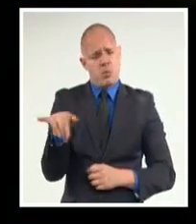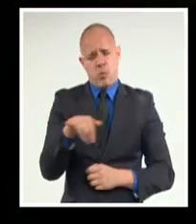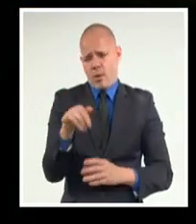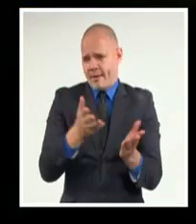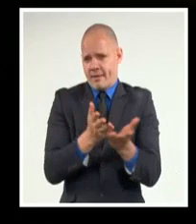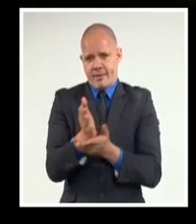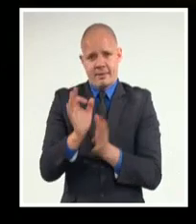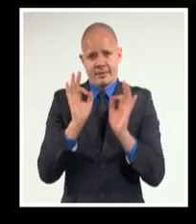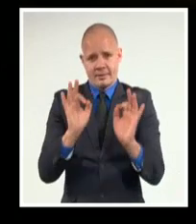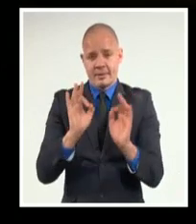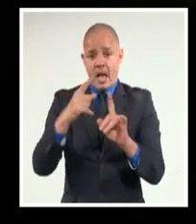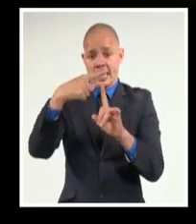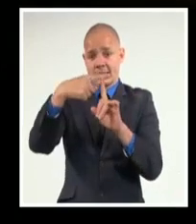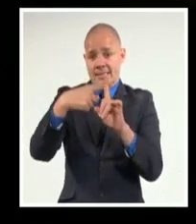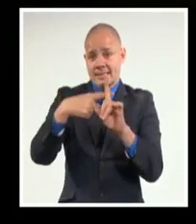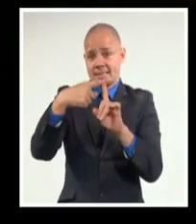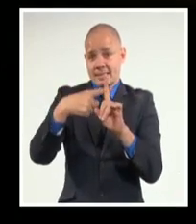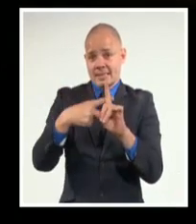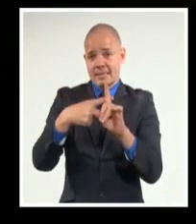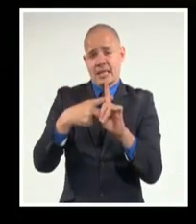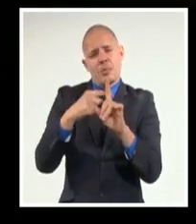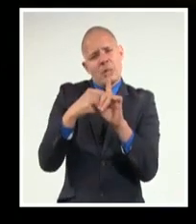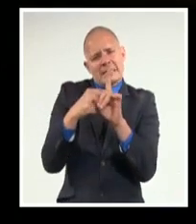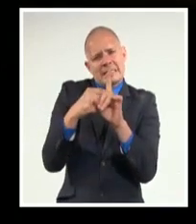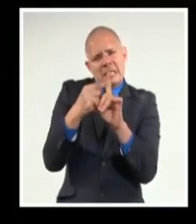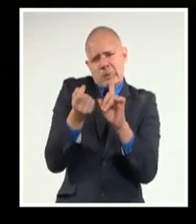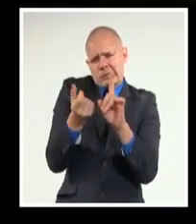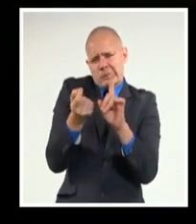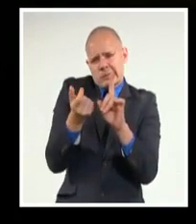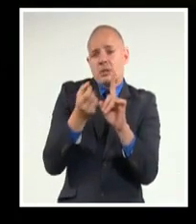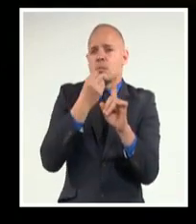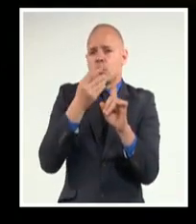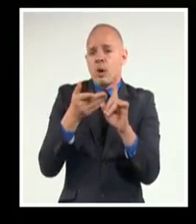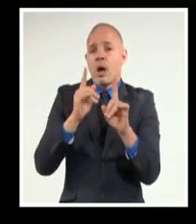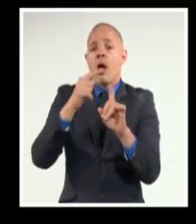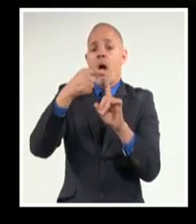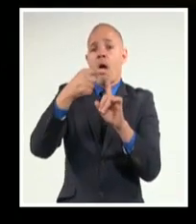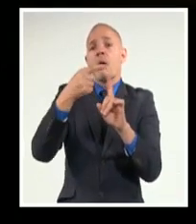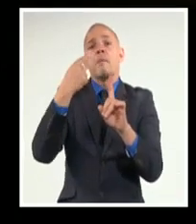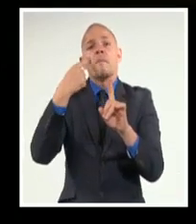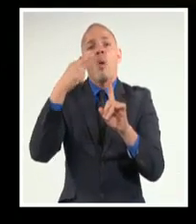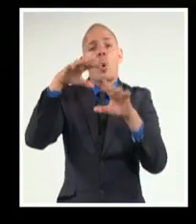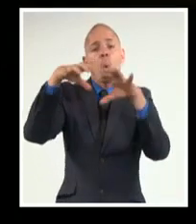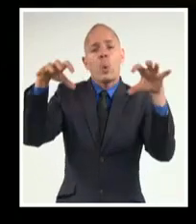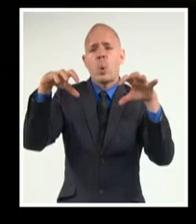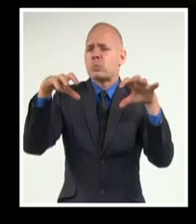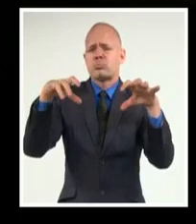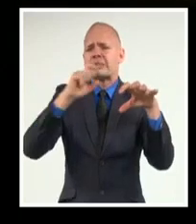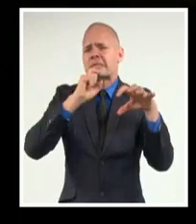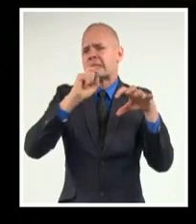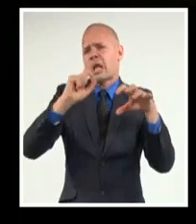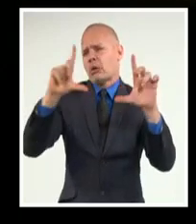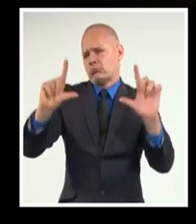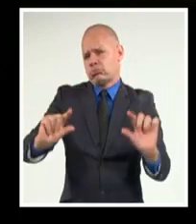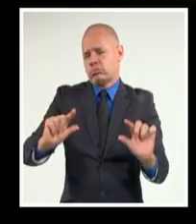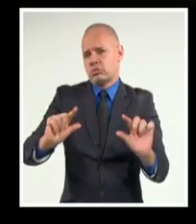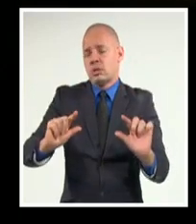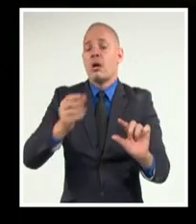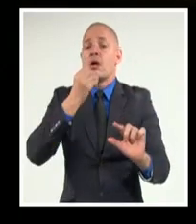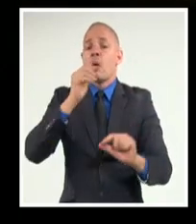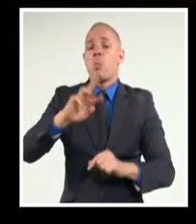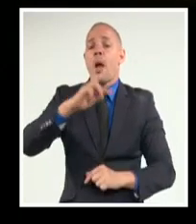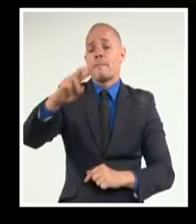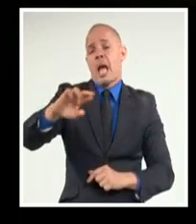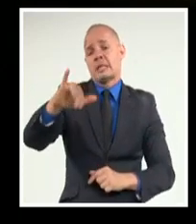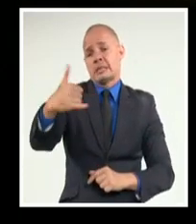tiempo, las temperaturas en ligero ascenso gradual y será baja la probabilidad de lluvias en general. Solo todavía el martes